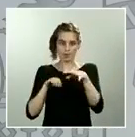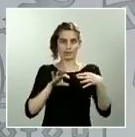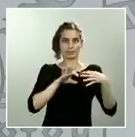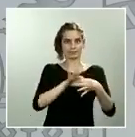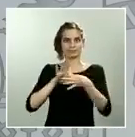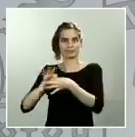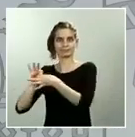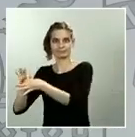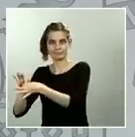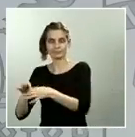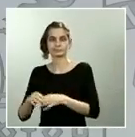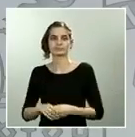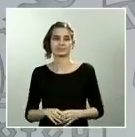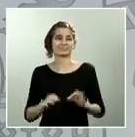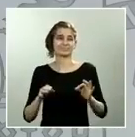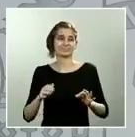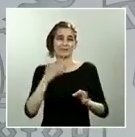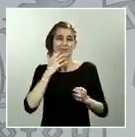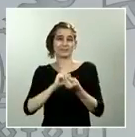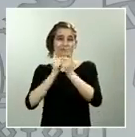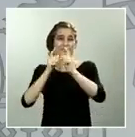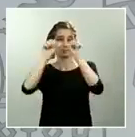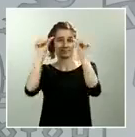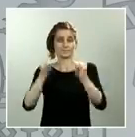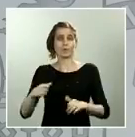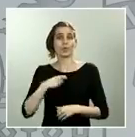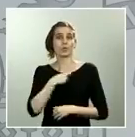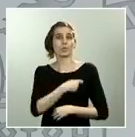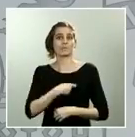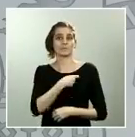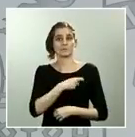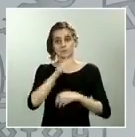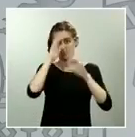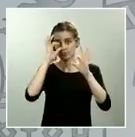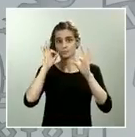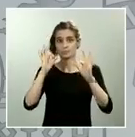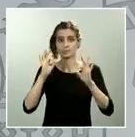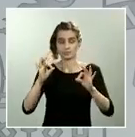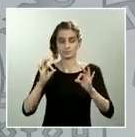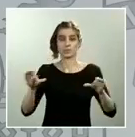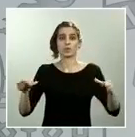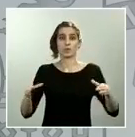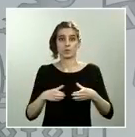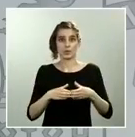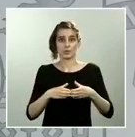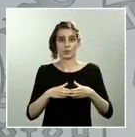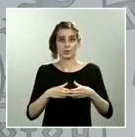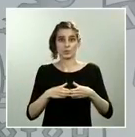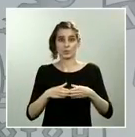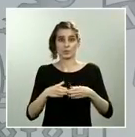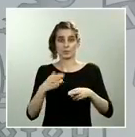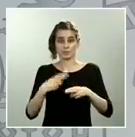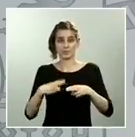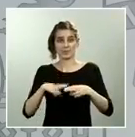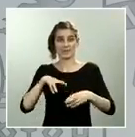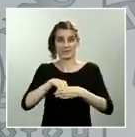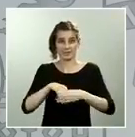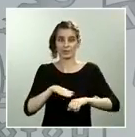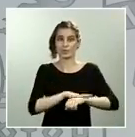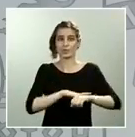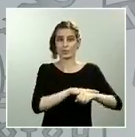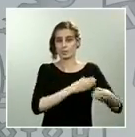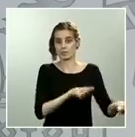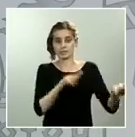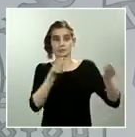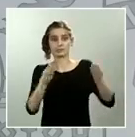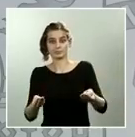por supuesto los partidos que conforman el gobierno llevarán a esa comisión el conjunto de las propuestas y los miembros del